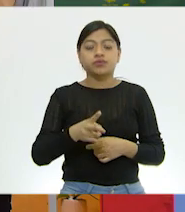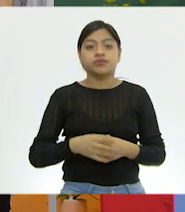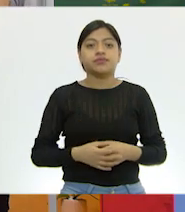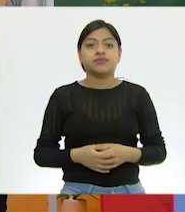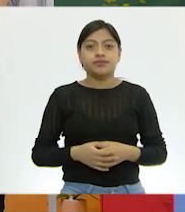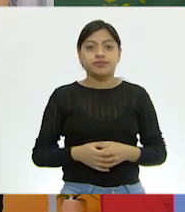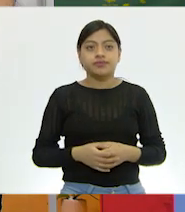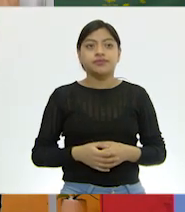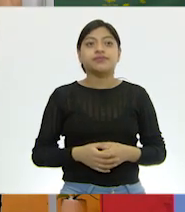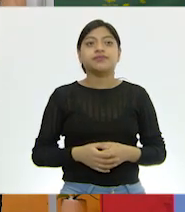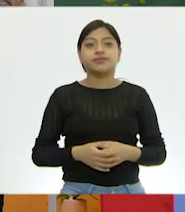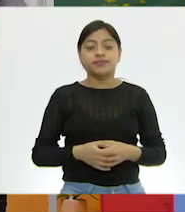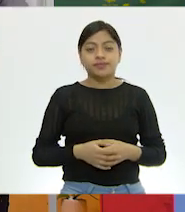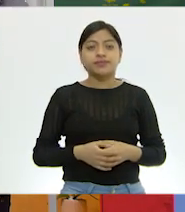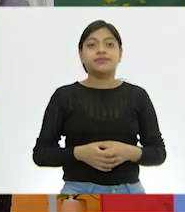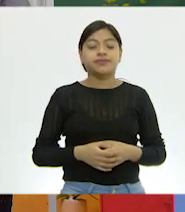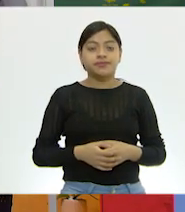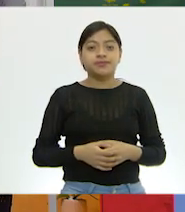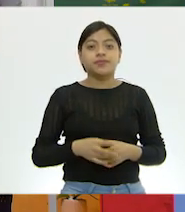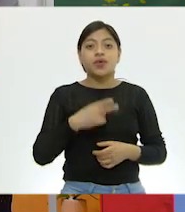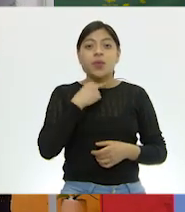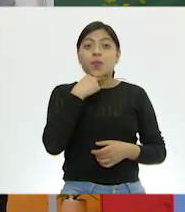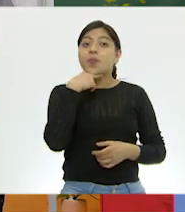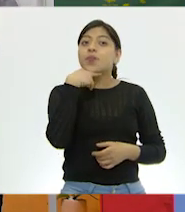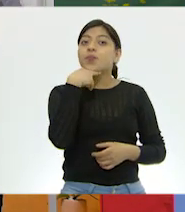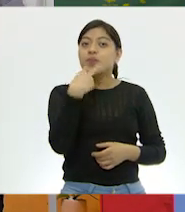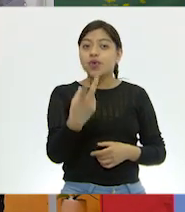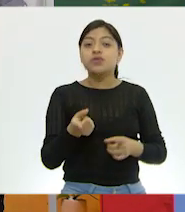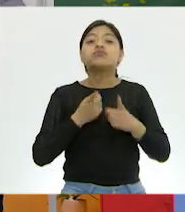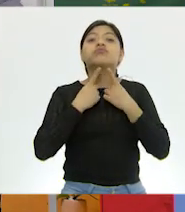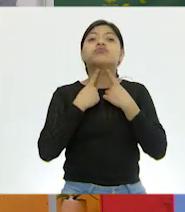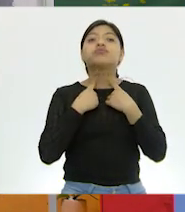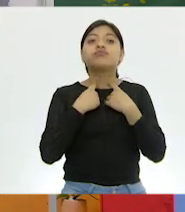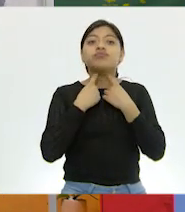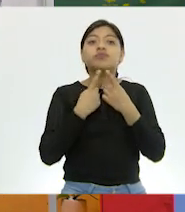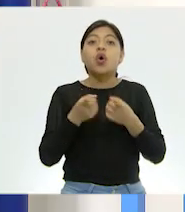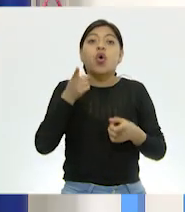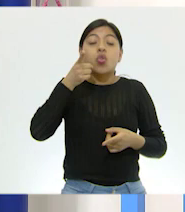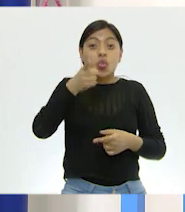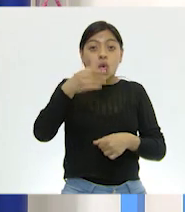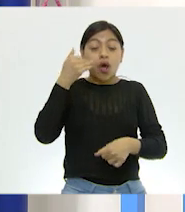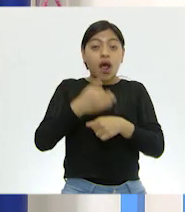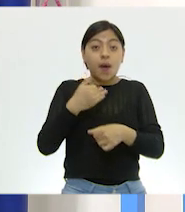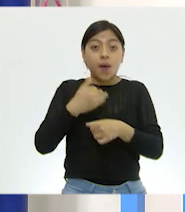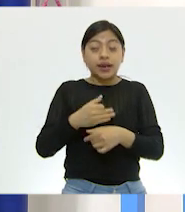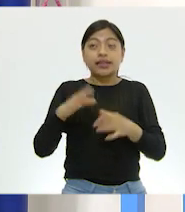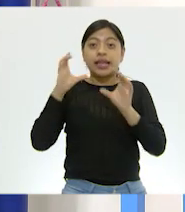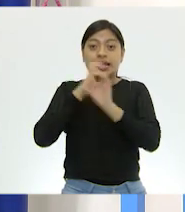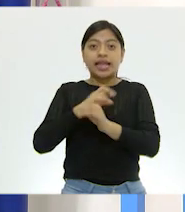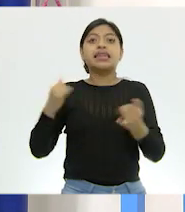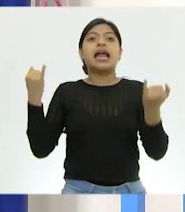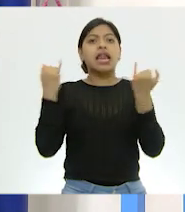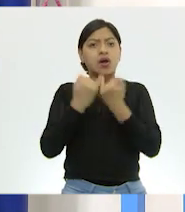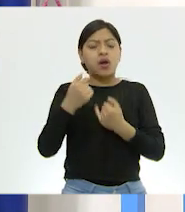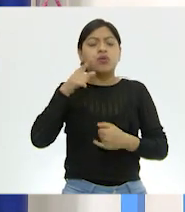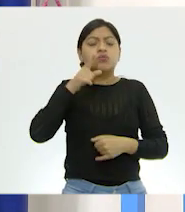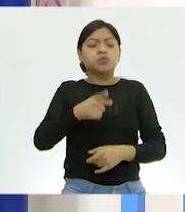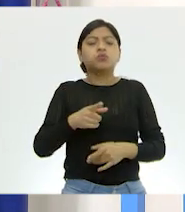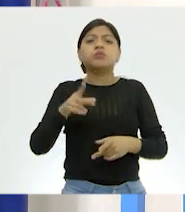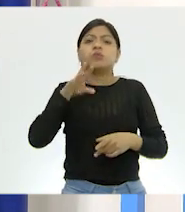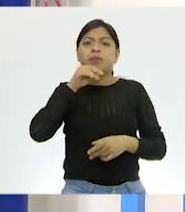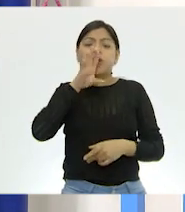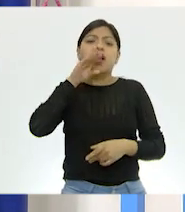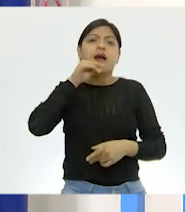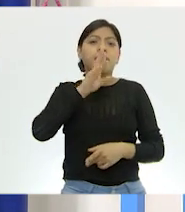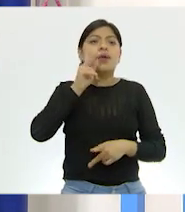¡Ay, información tan buena! Ahora que estás cantando y también cuando hablas, si pones tu mano o tus